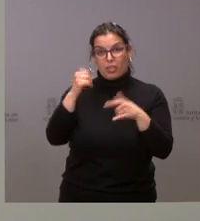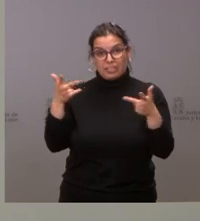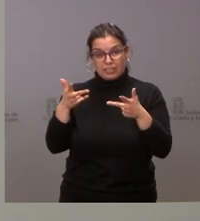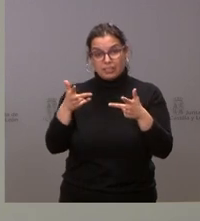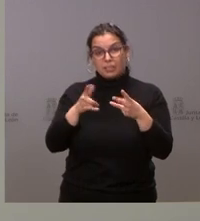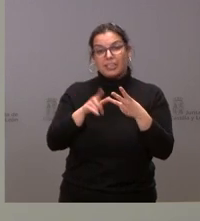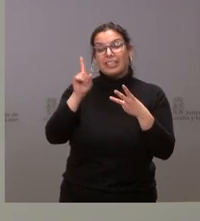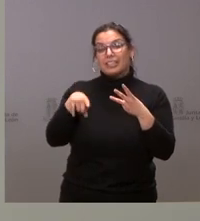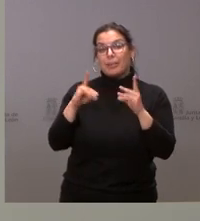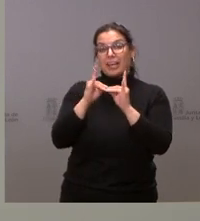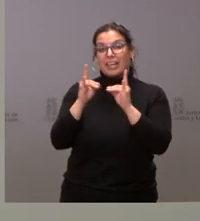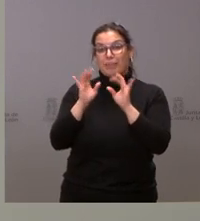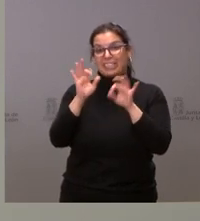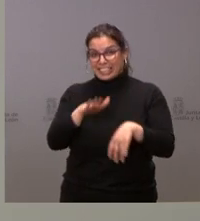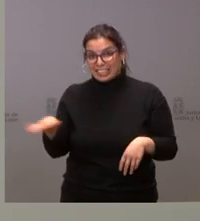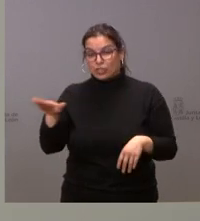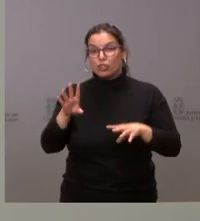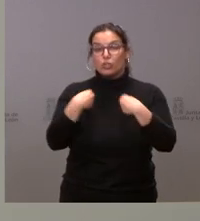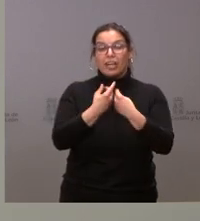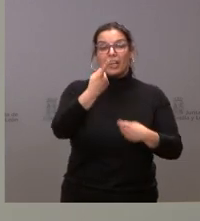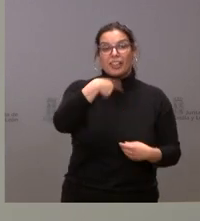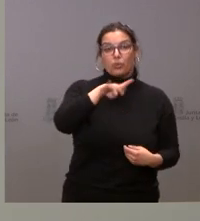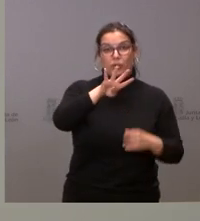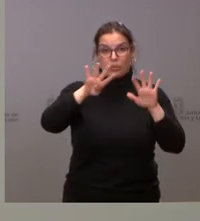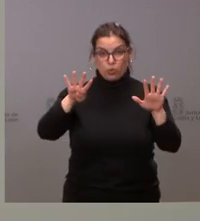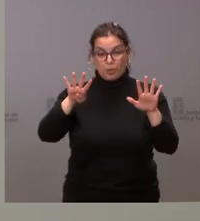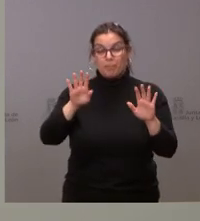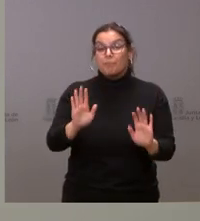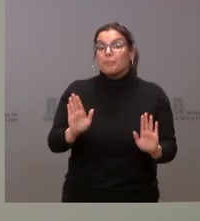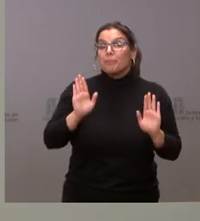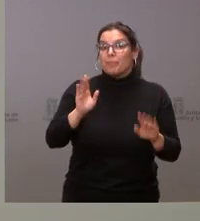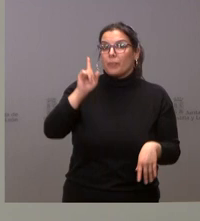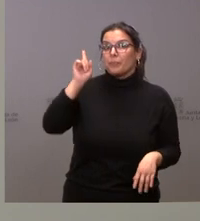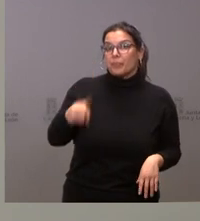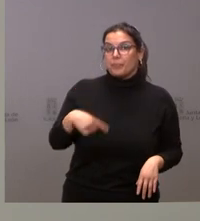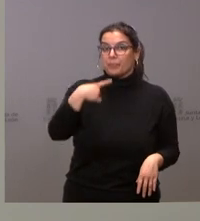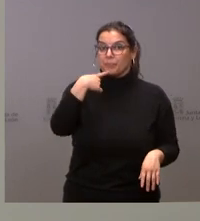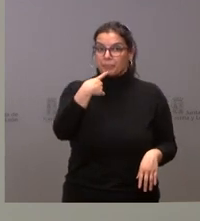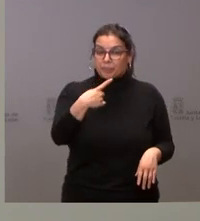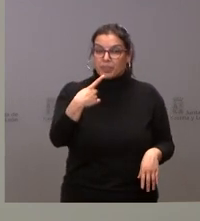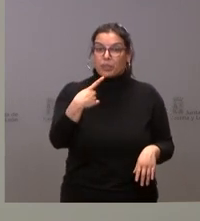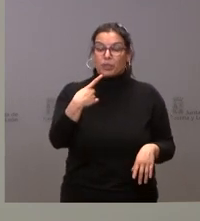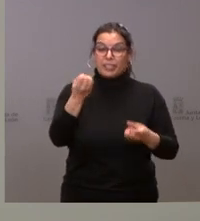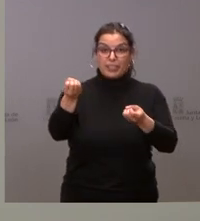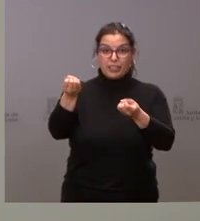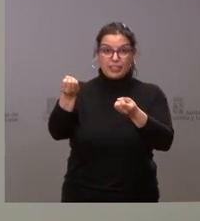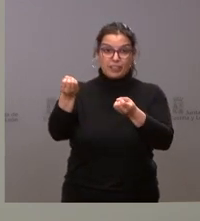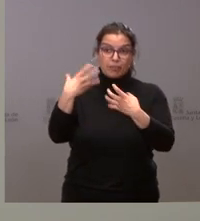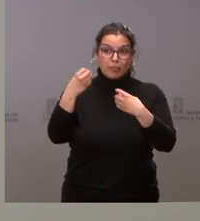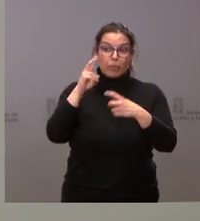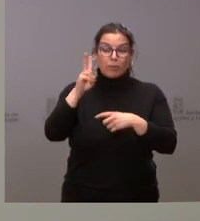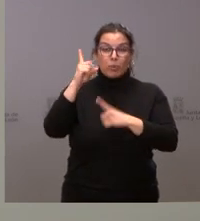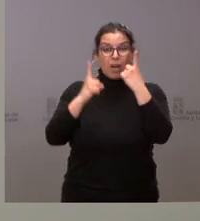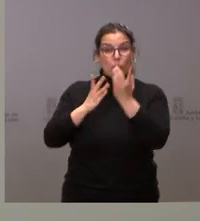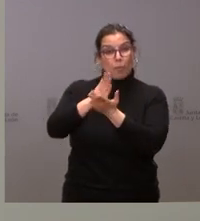camas pediátricas accedían a 149 camas, pero les significo también que en relación con la información que hemos visto en algunos medios de